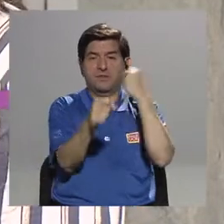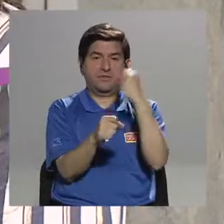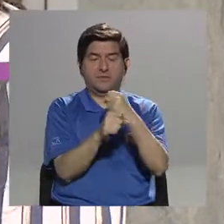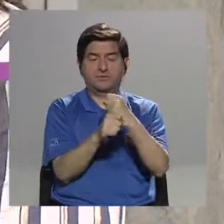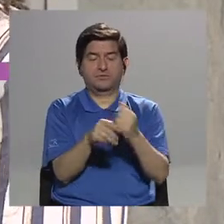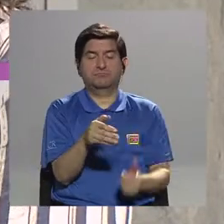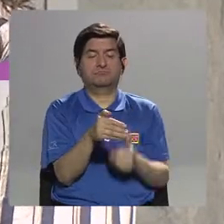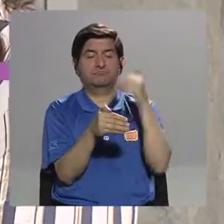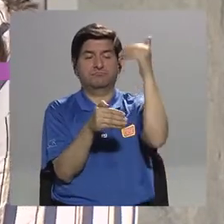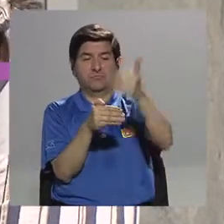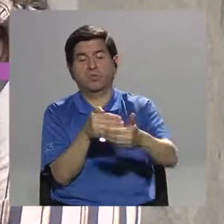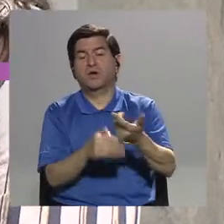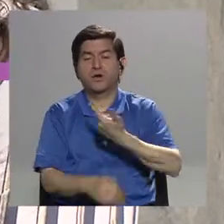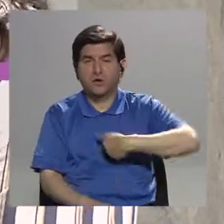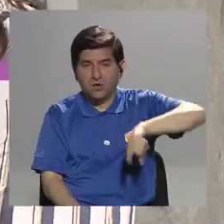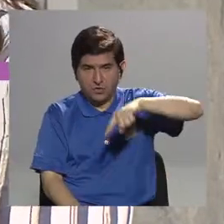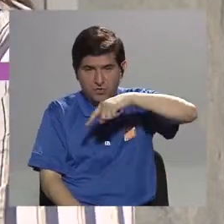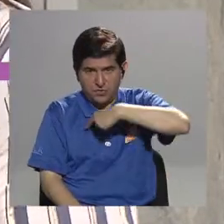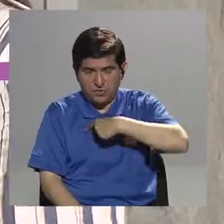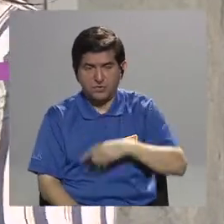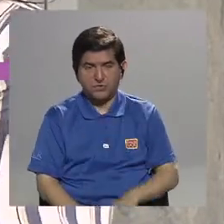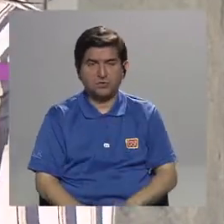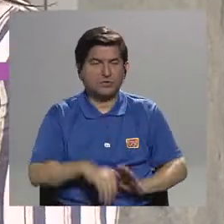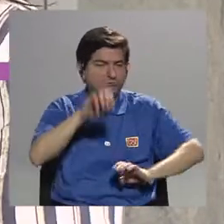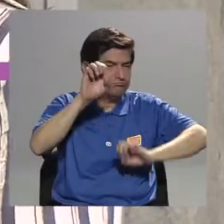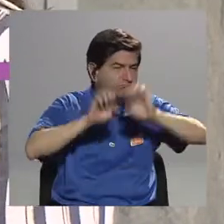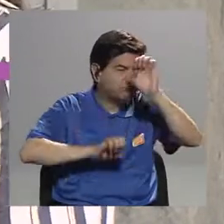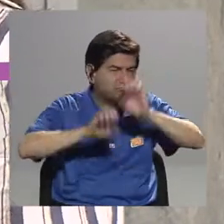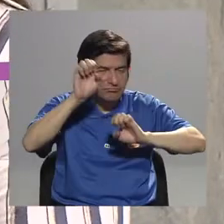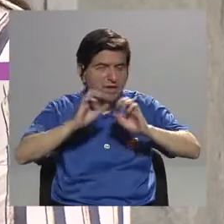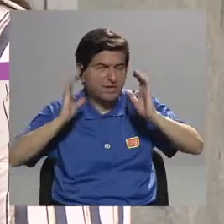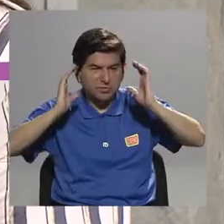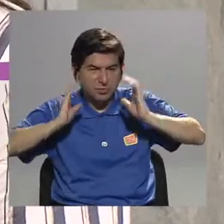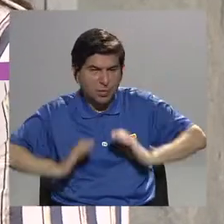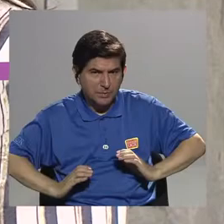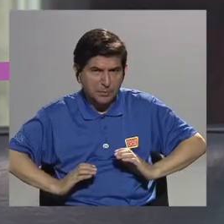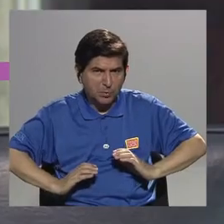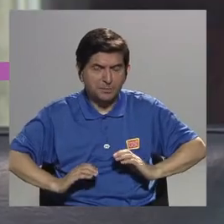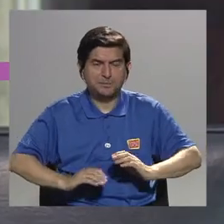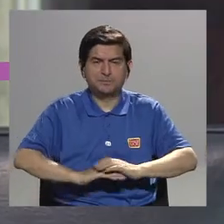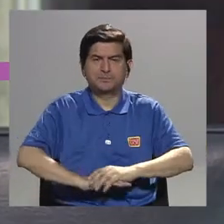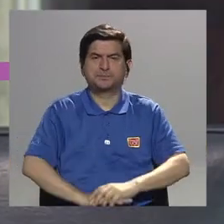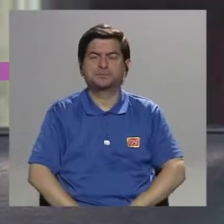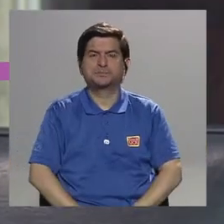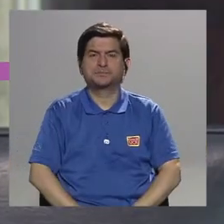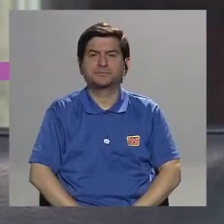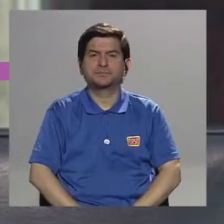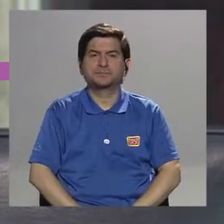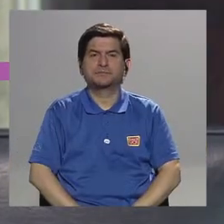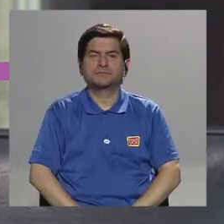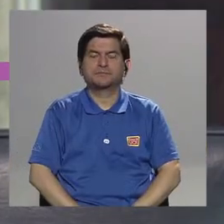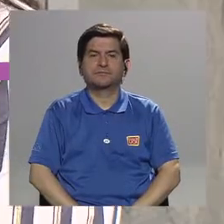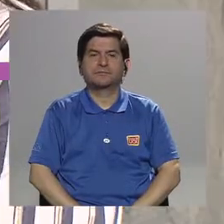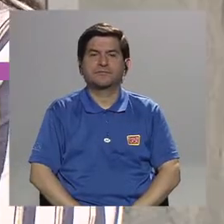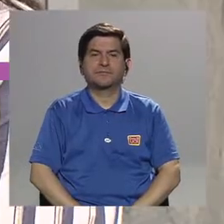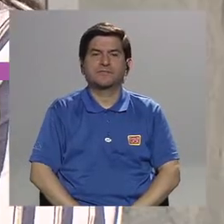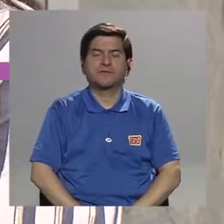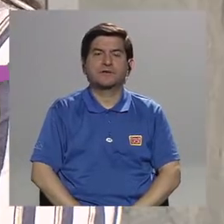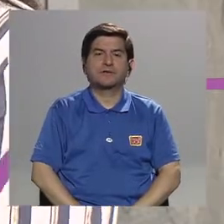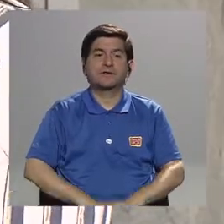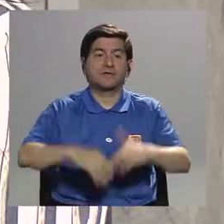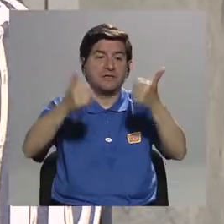años. Luego de eso, nosotros hacemos una valoración del cuerpo y según